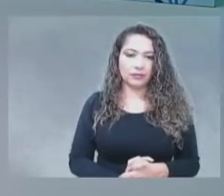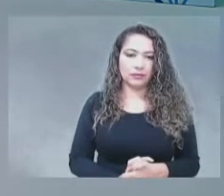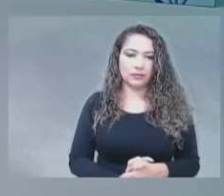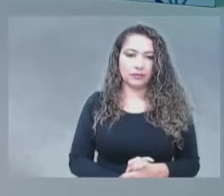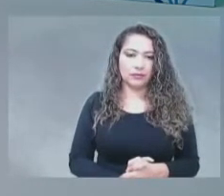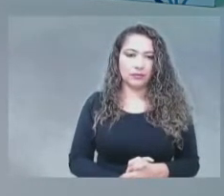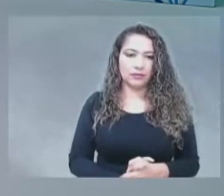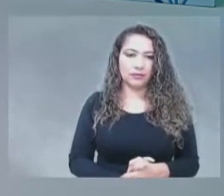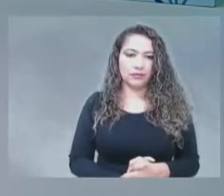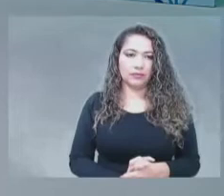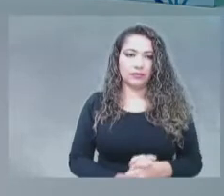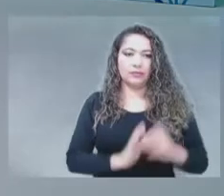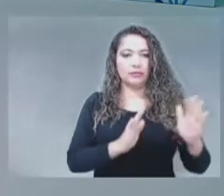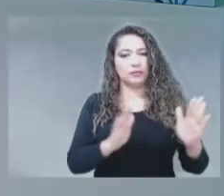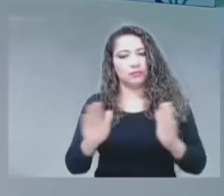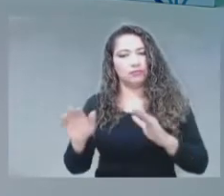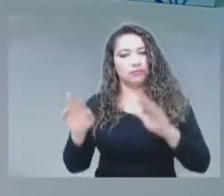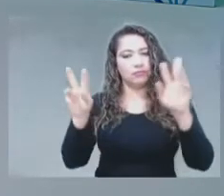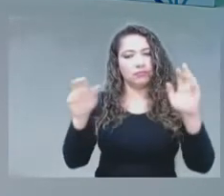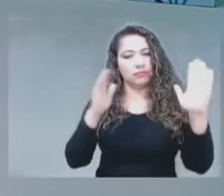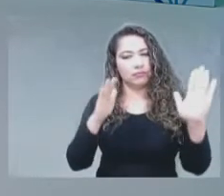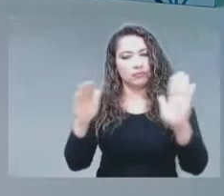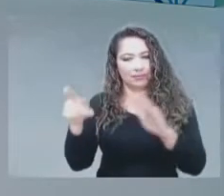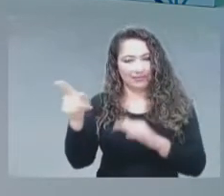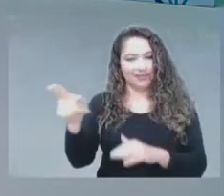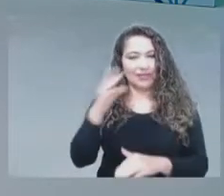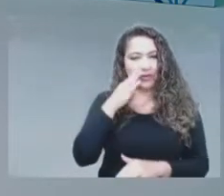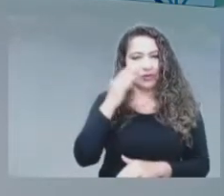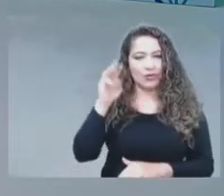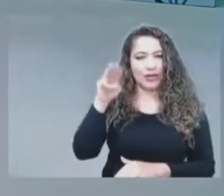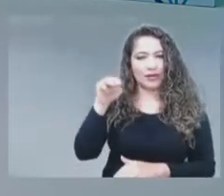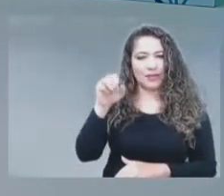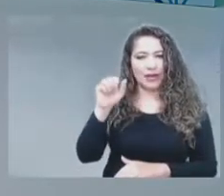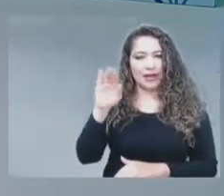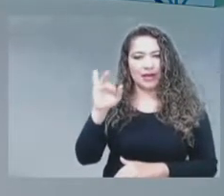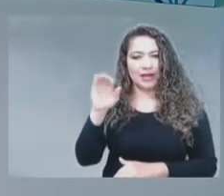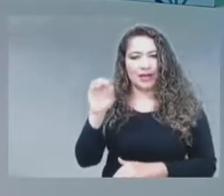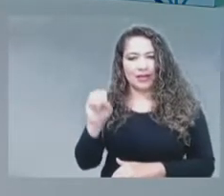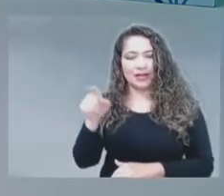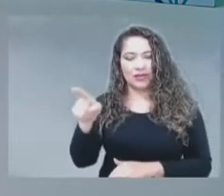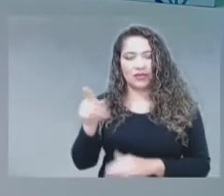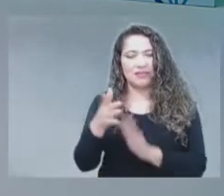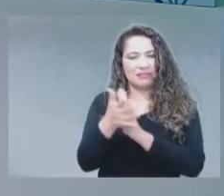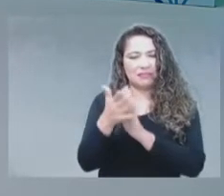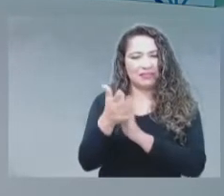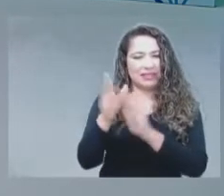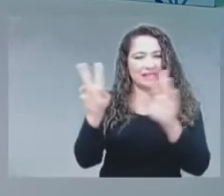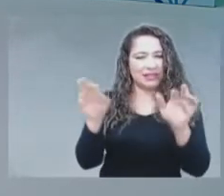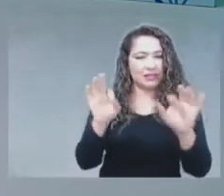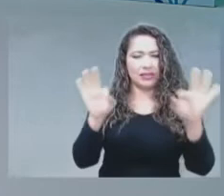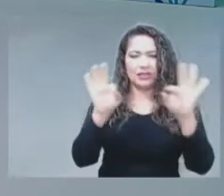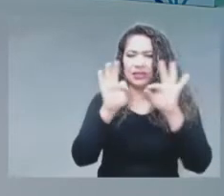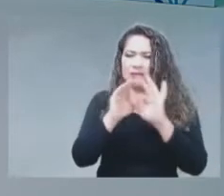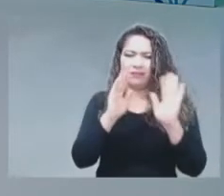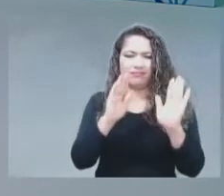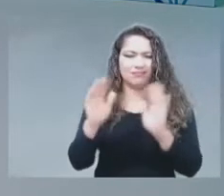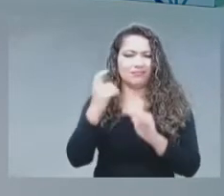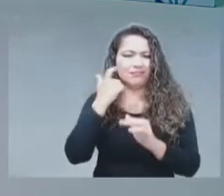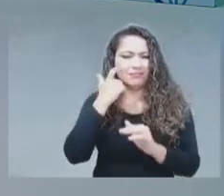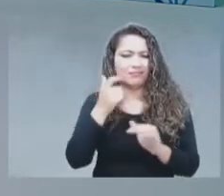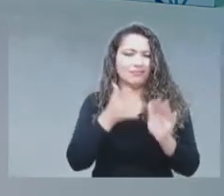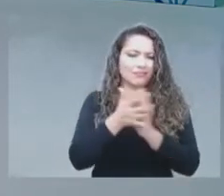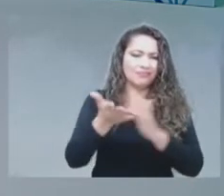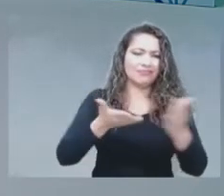estos temas que Mario Maneuix nos habló de manera muy importante, es fundamental en nuestros países trabajar